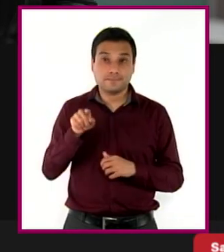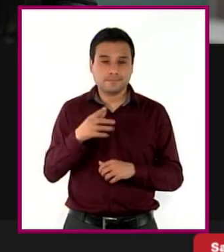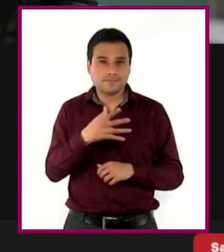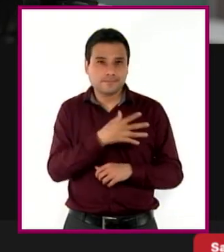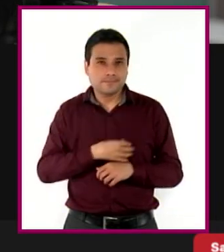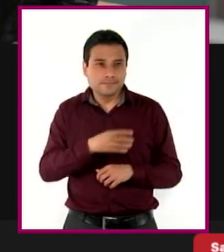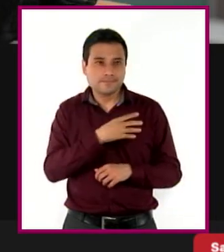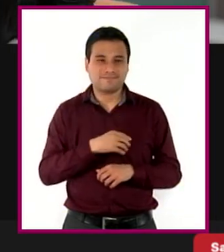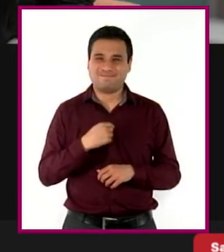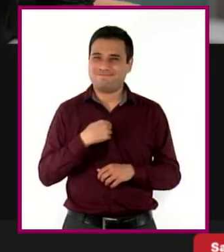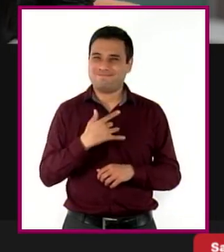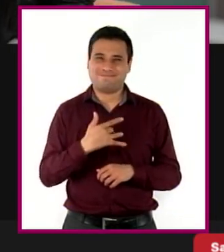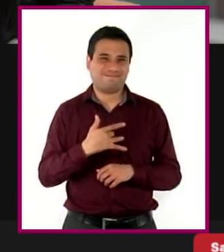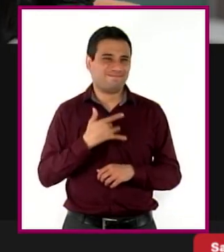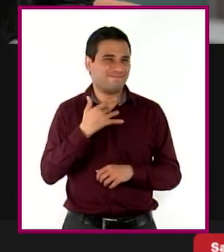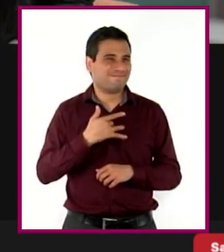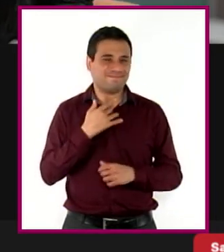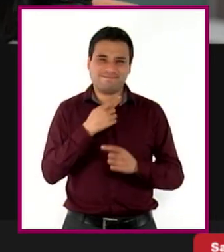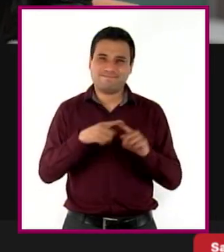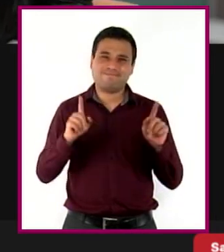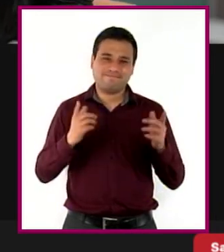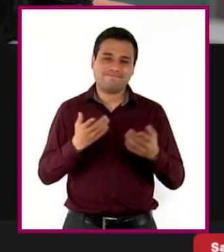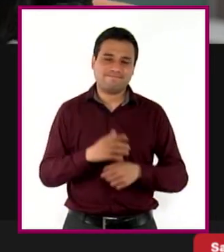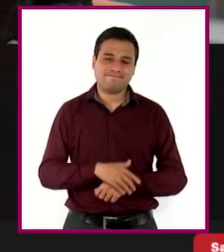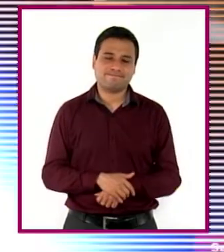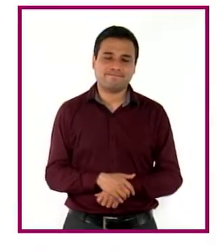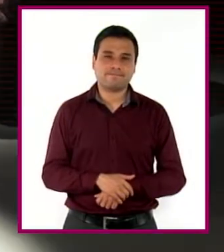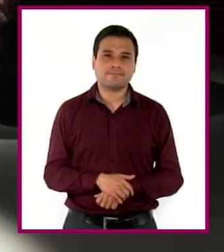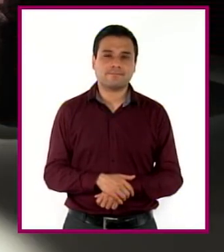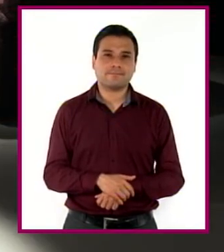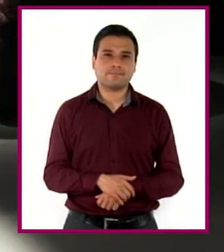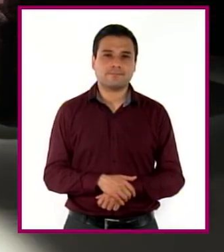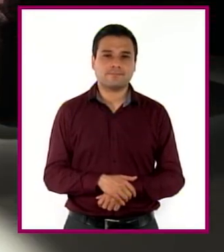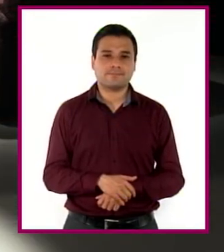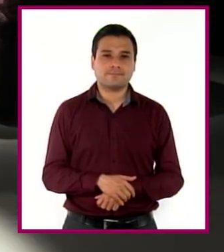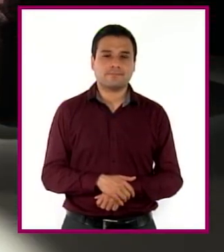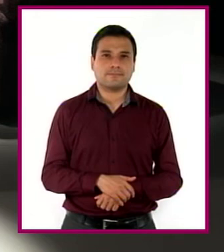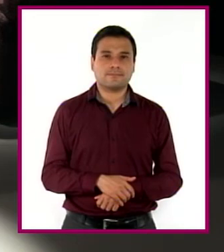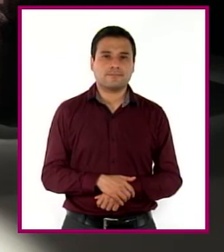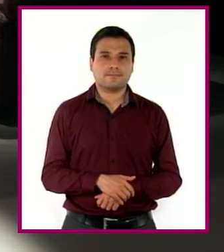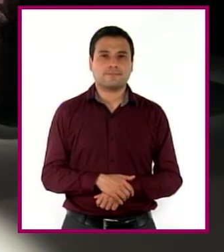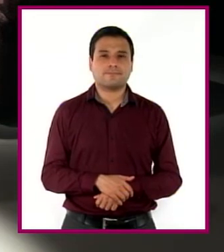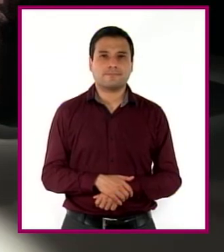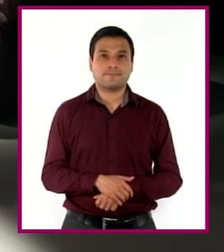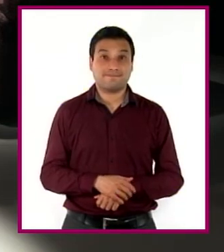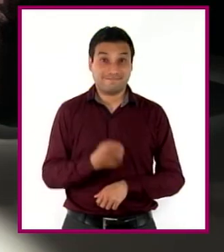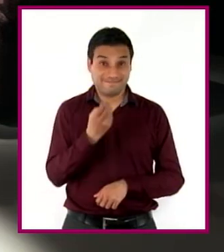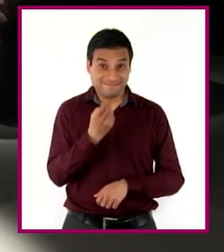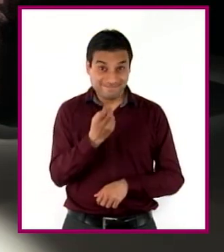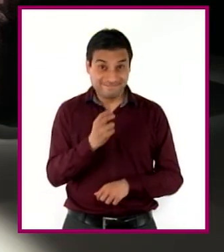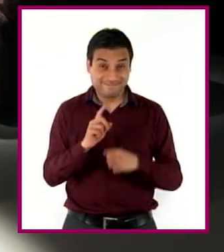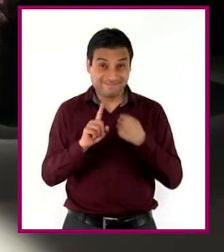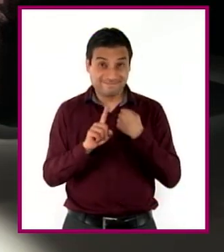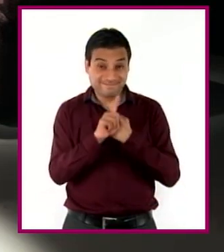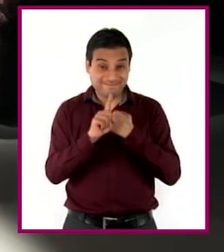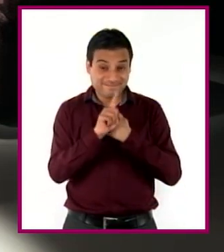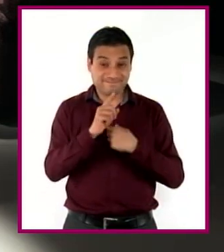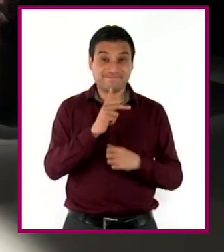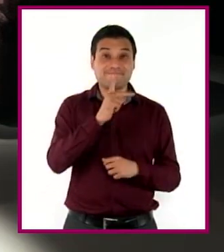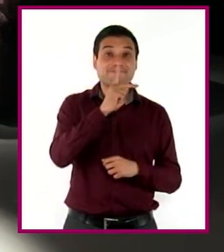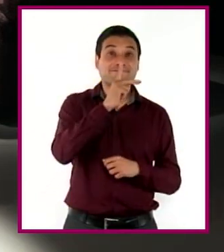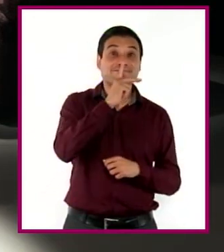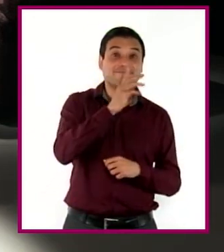respecto a su futuro tanto académico como laboral. Esta clase de conflictos entre padres e hijos